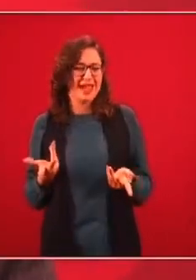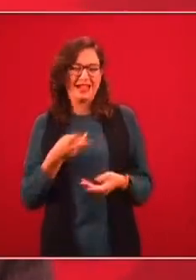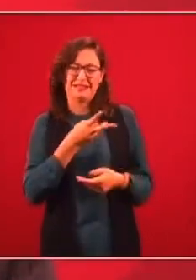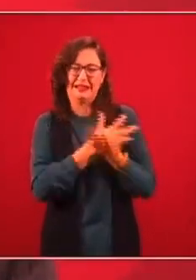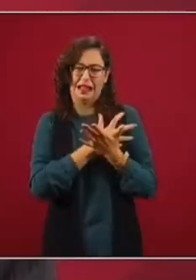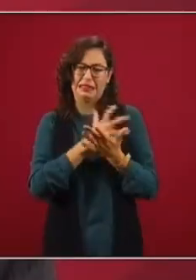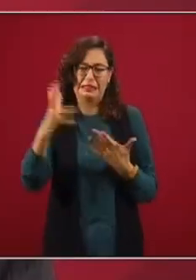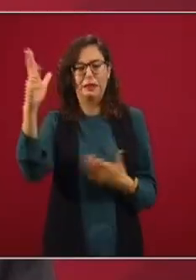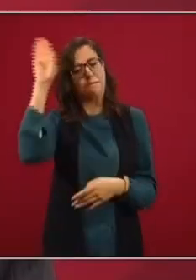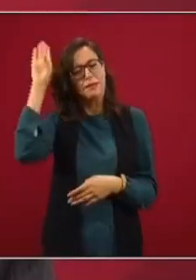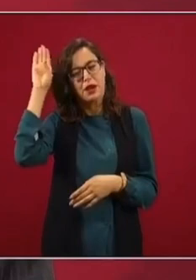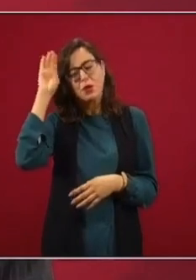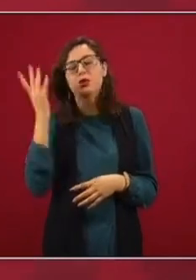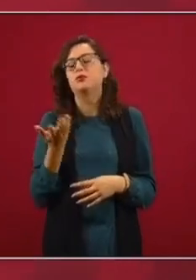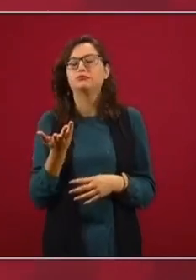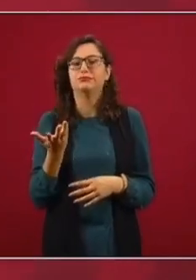volando,